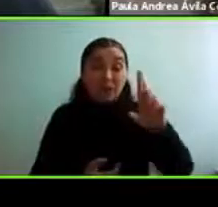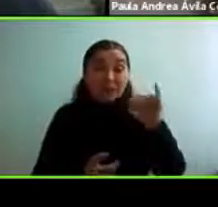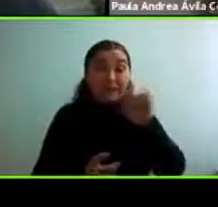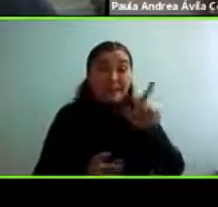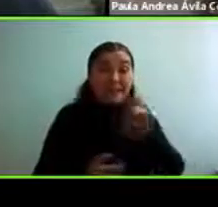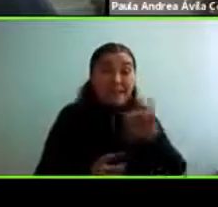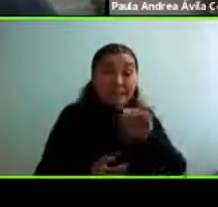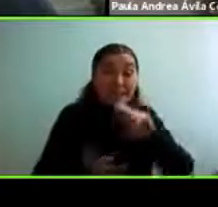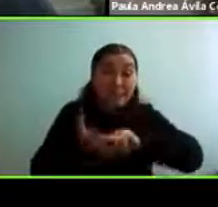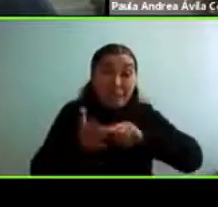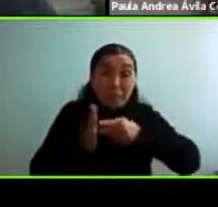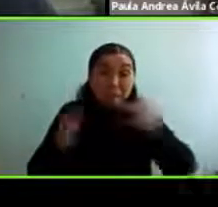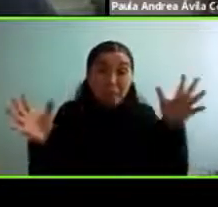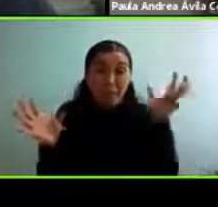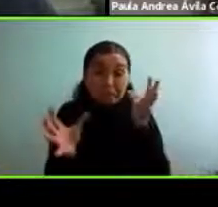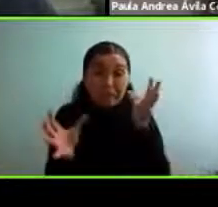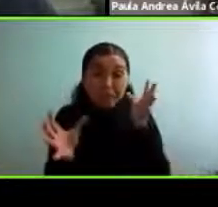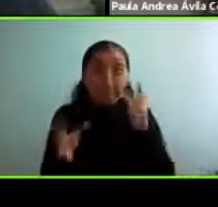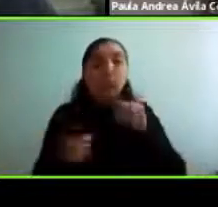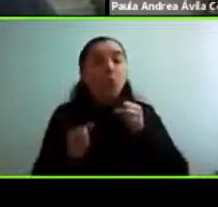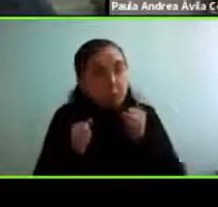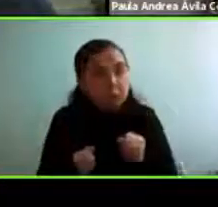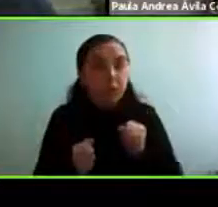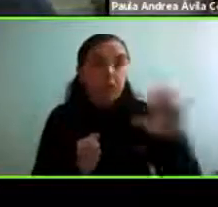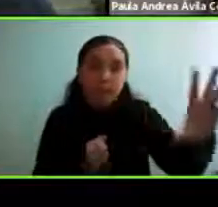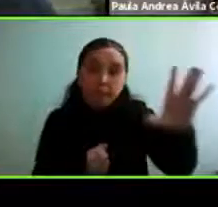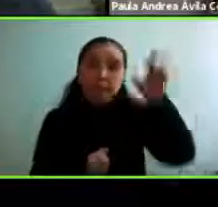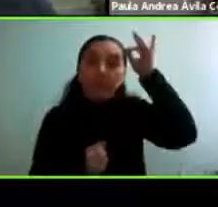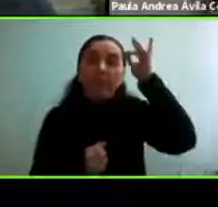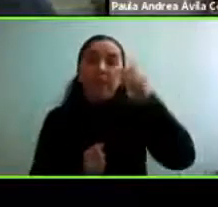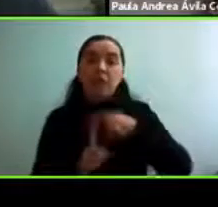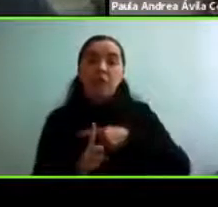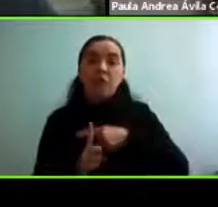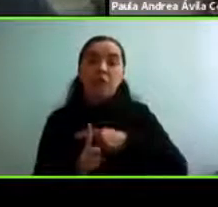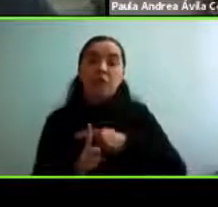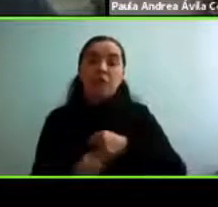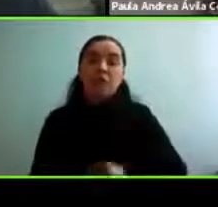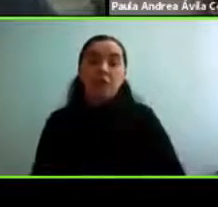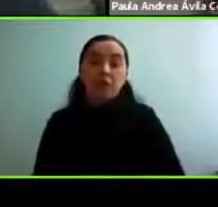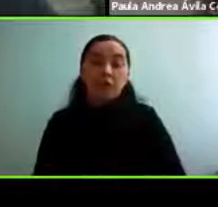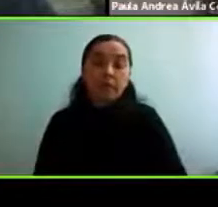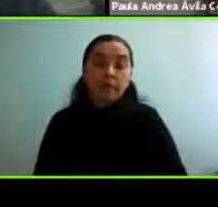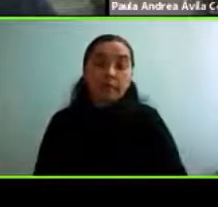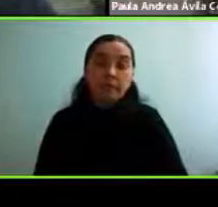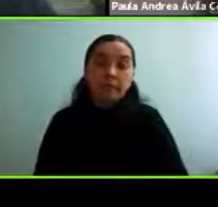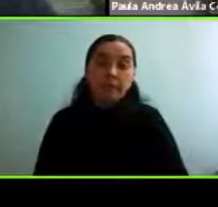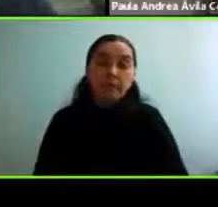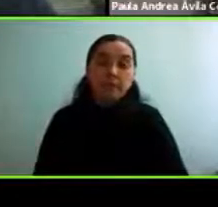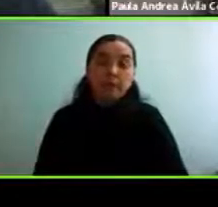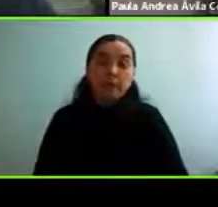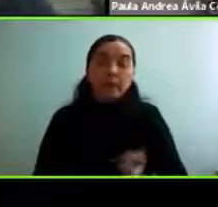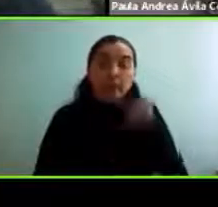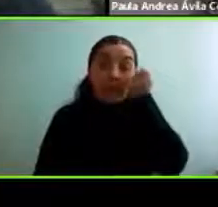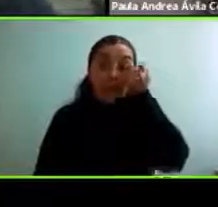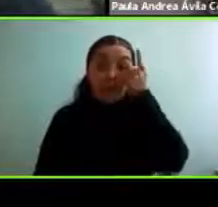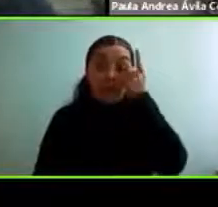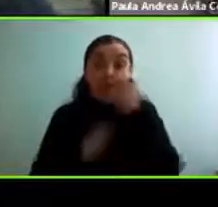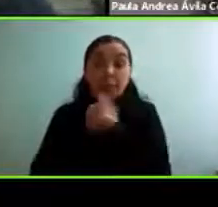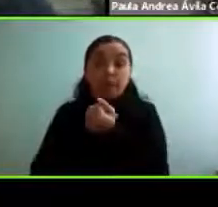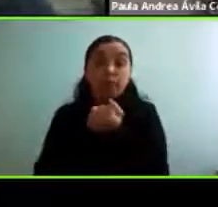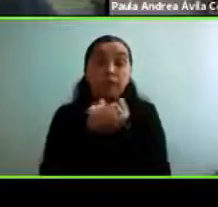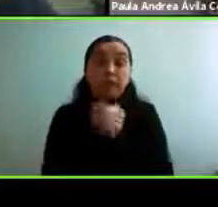podemos sacar algo limpio y yo creo que finalmente la idea es transformar